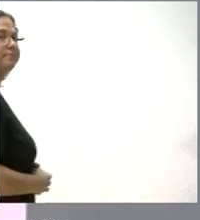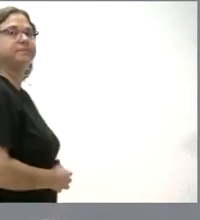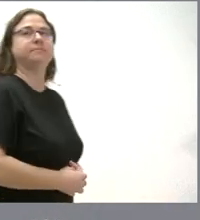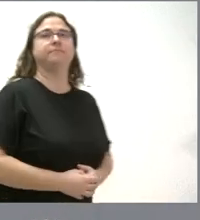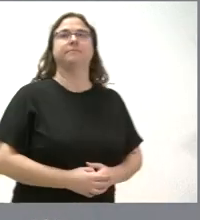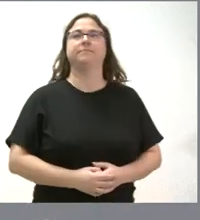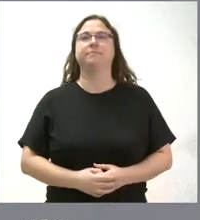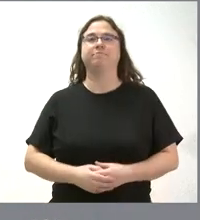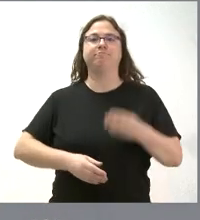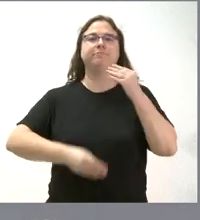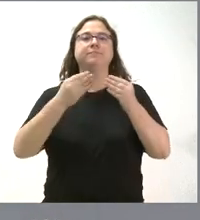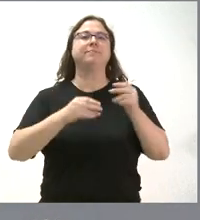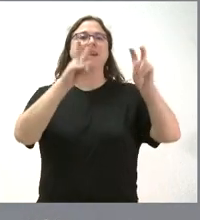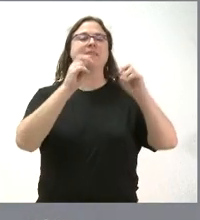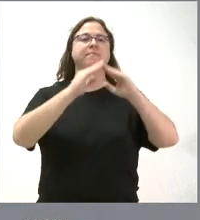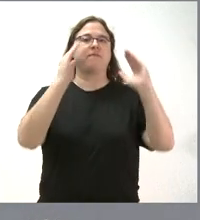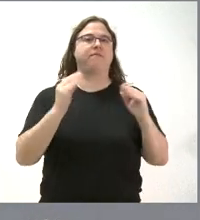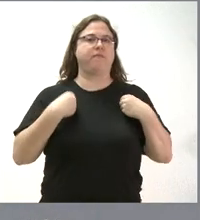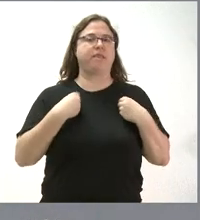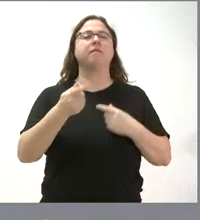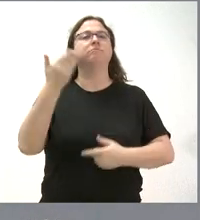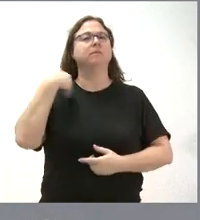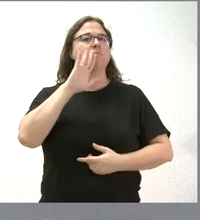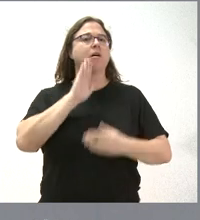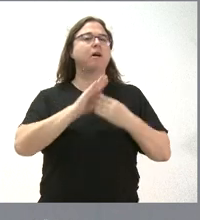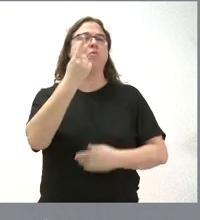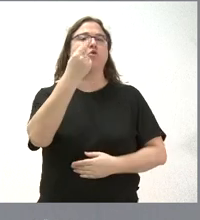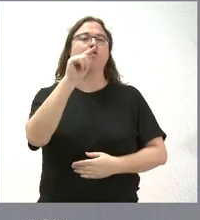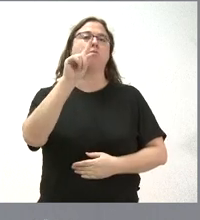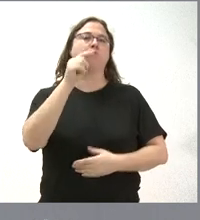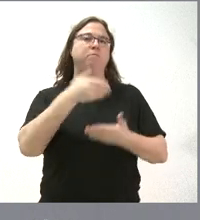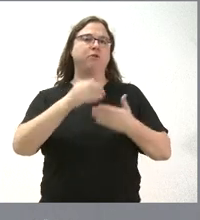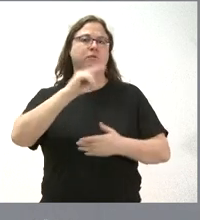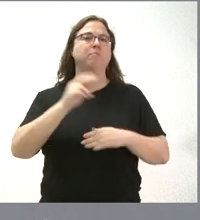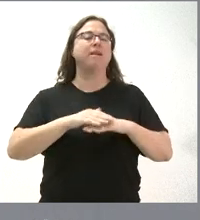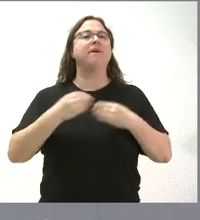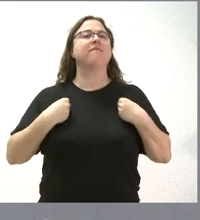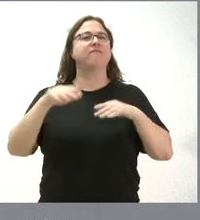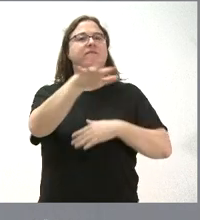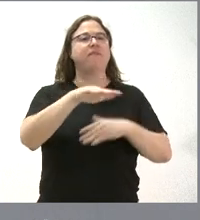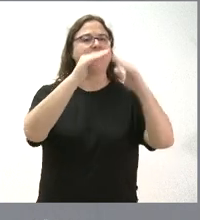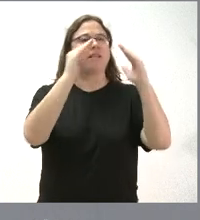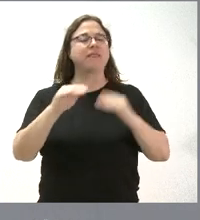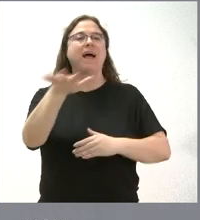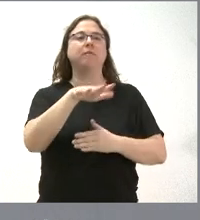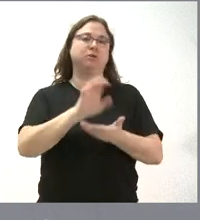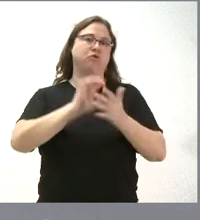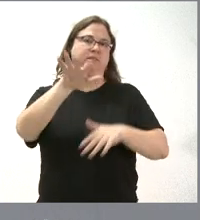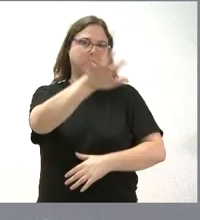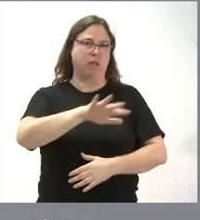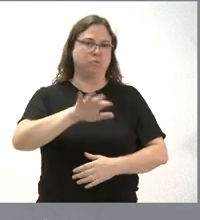Actuaciones en materia de vivienda, que se unen a las que hemos dicho anteriormente, de 1,5 millones de euros para vivienda en el ámbito de la comunidad autónoma.